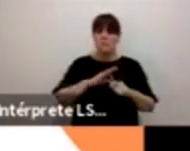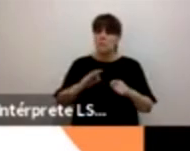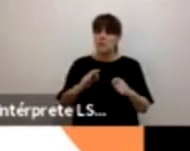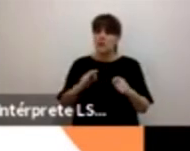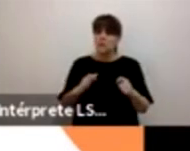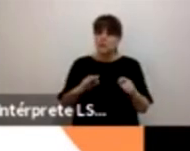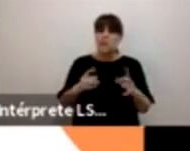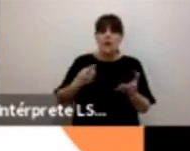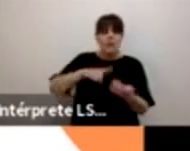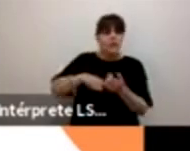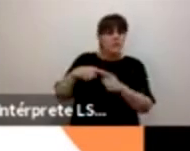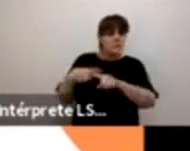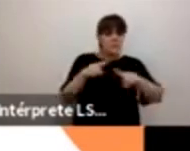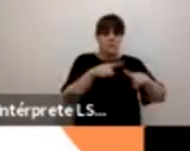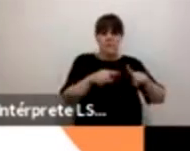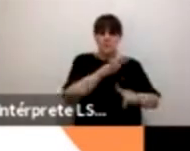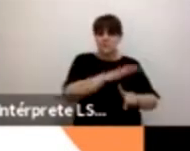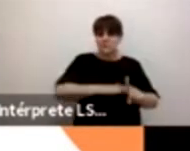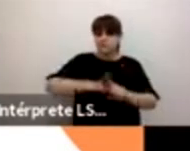favor.